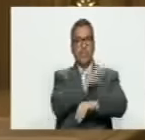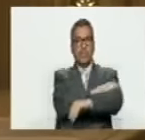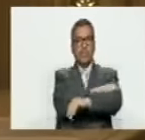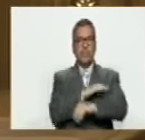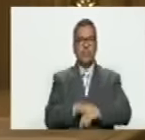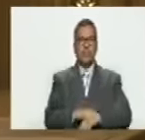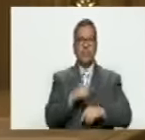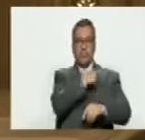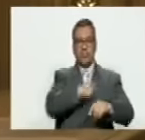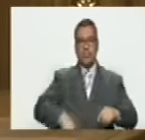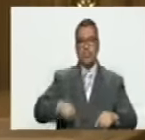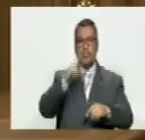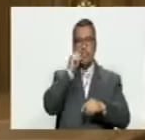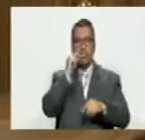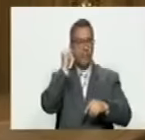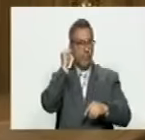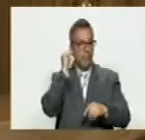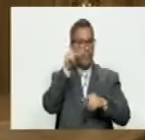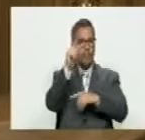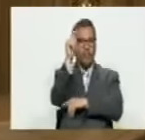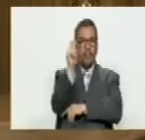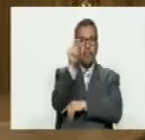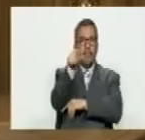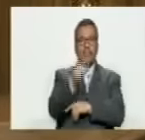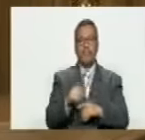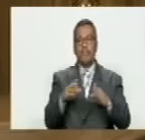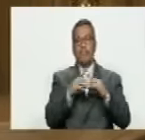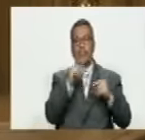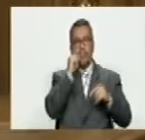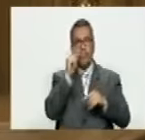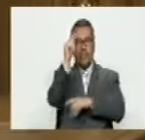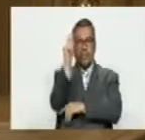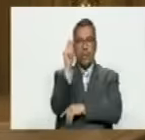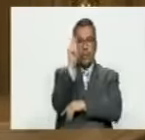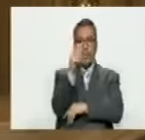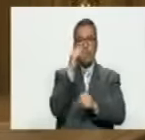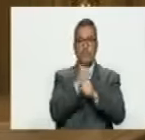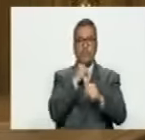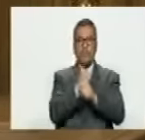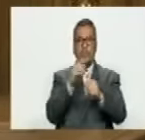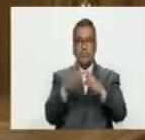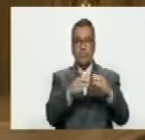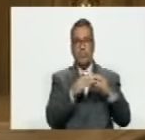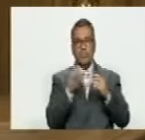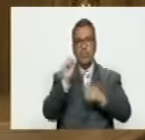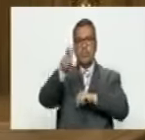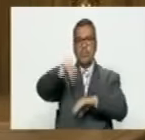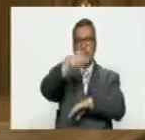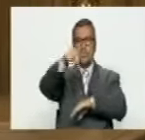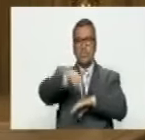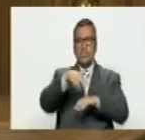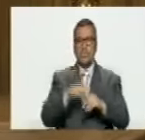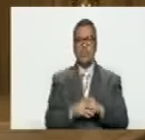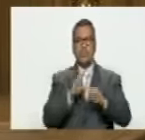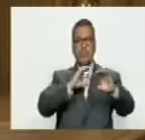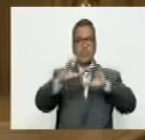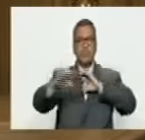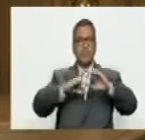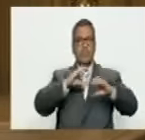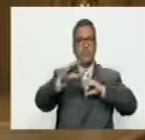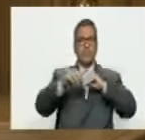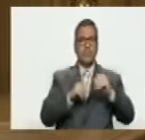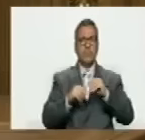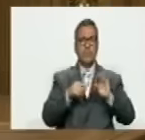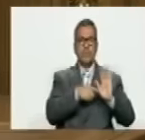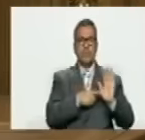presidentas y presidentes de comisiones diputadas y diputados trabajadores y trabajadoras de la asamblea nacional medios de comunicación